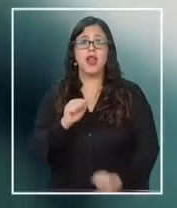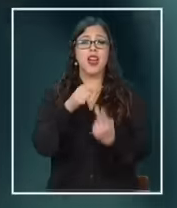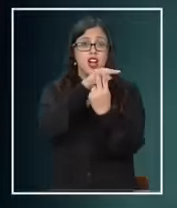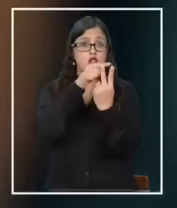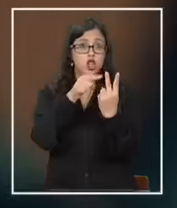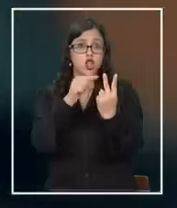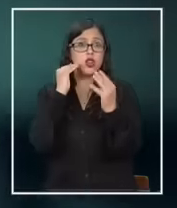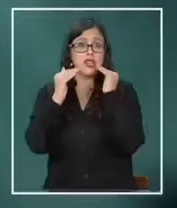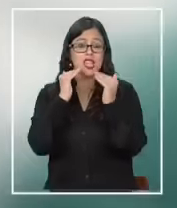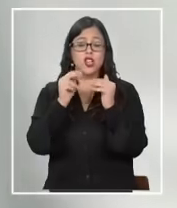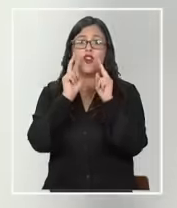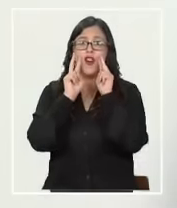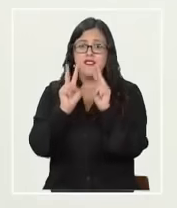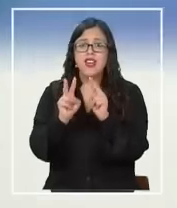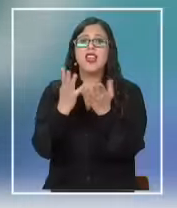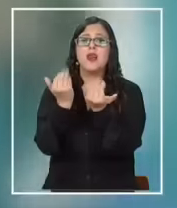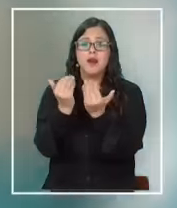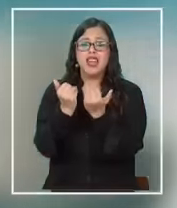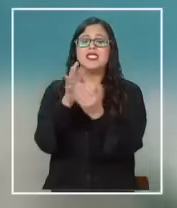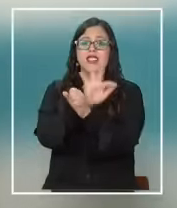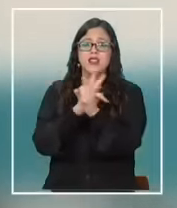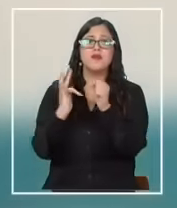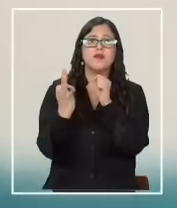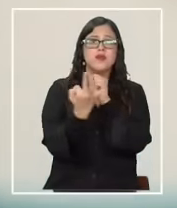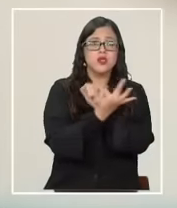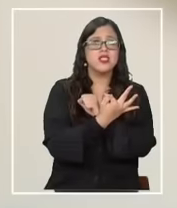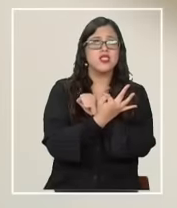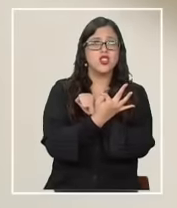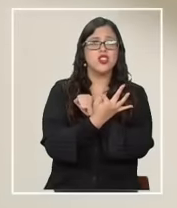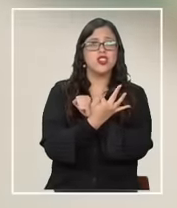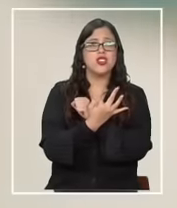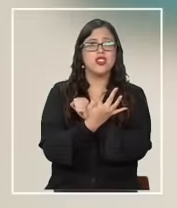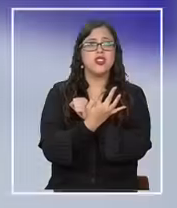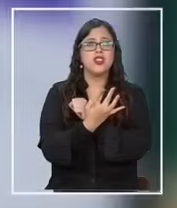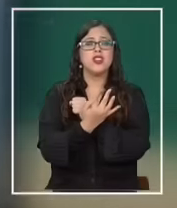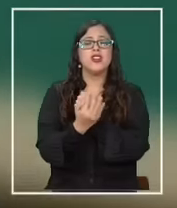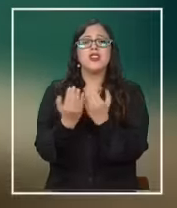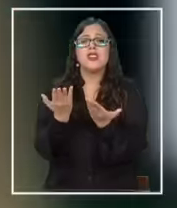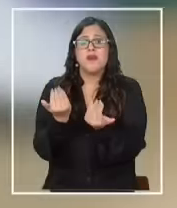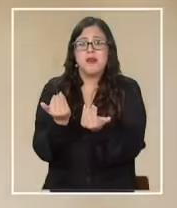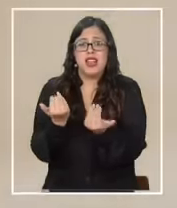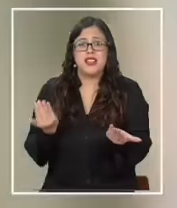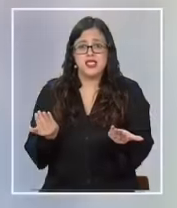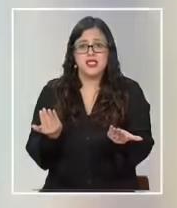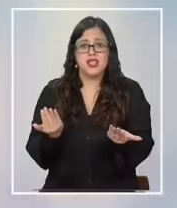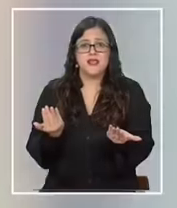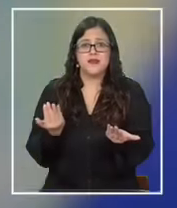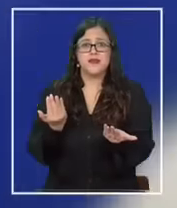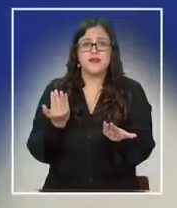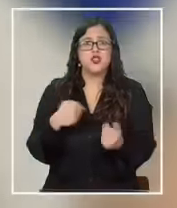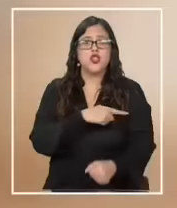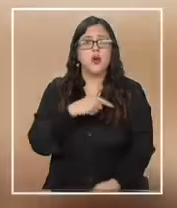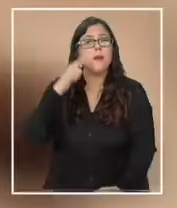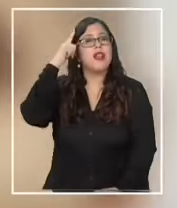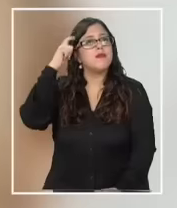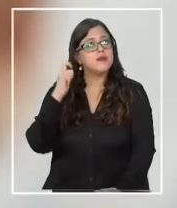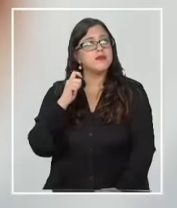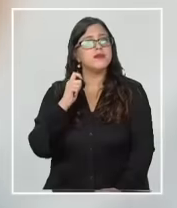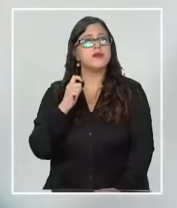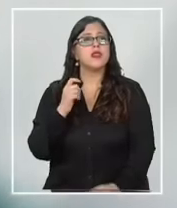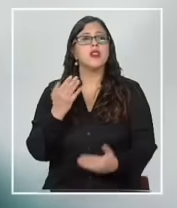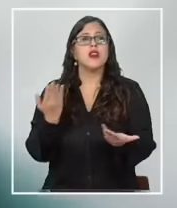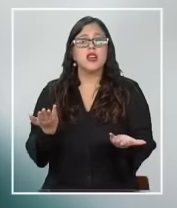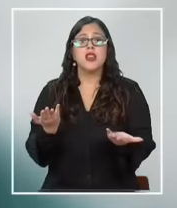esperanza en fundaciones internacionales como Beliven quienes realizan la función de puente entre casos que no encuentran respuesta de